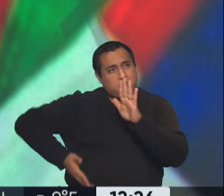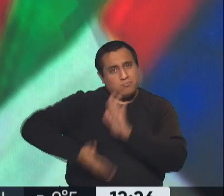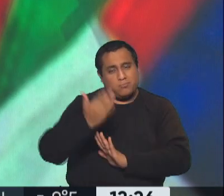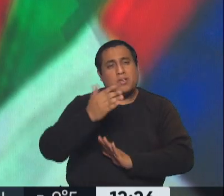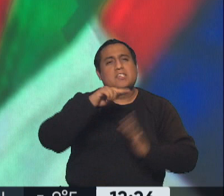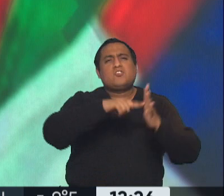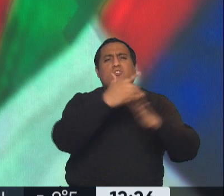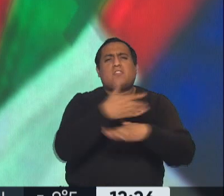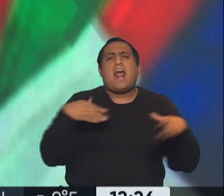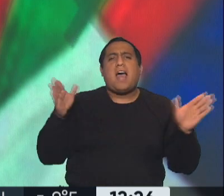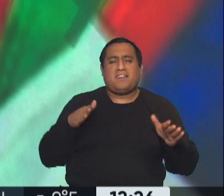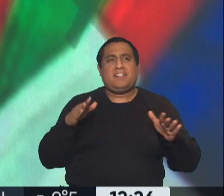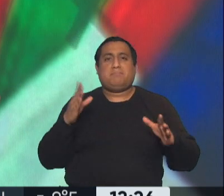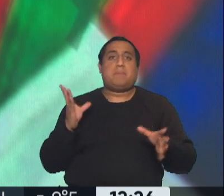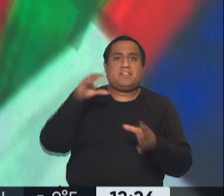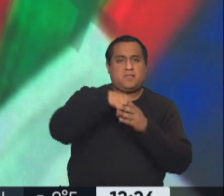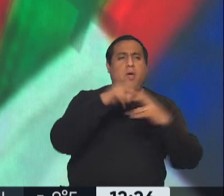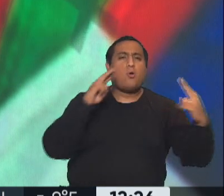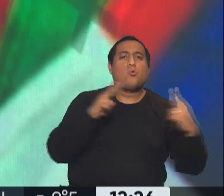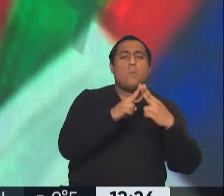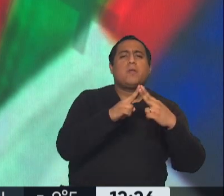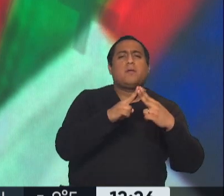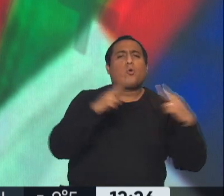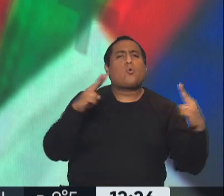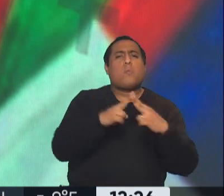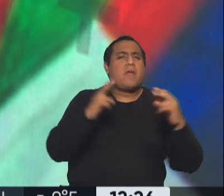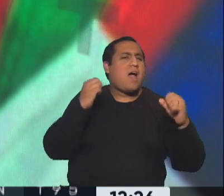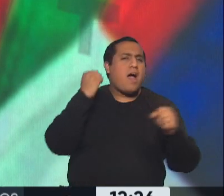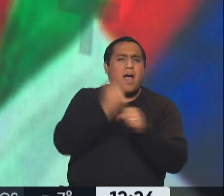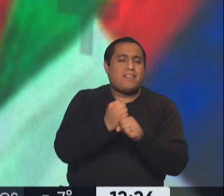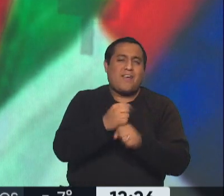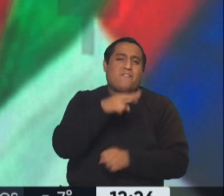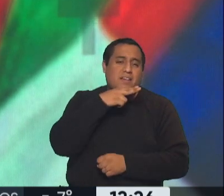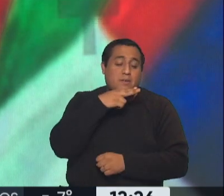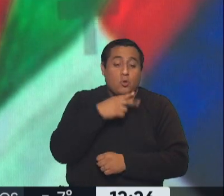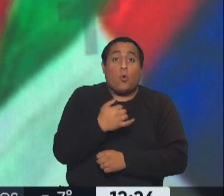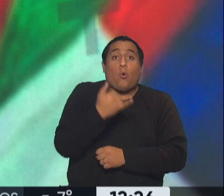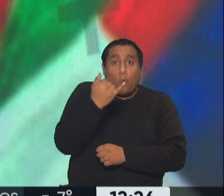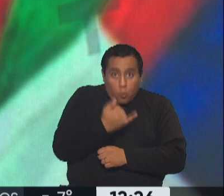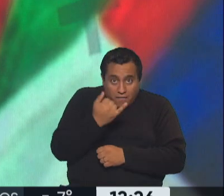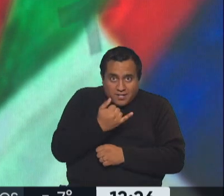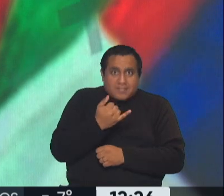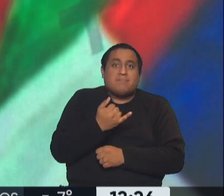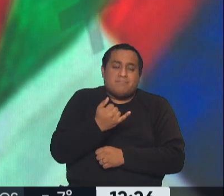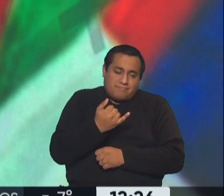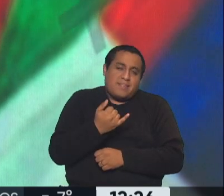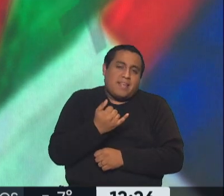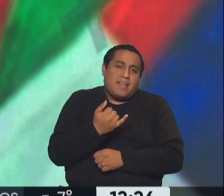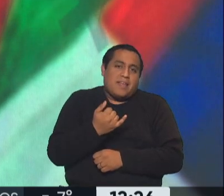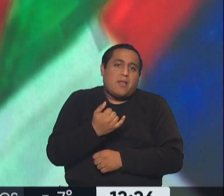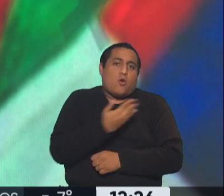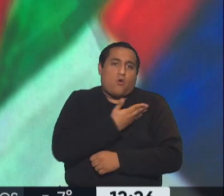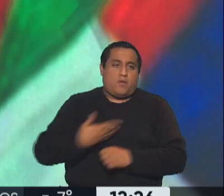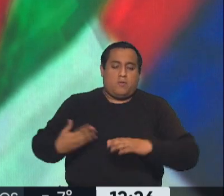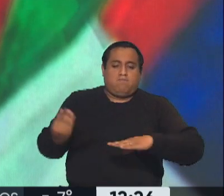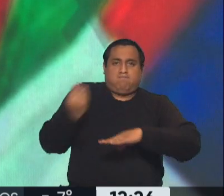participar de esta cumbre que se extenderá hasta el día viernes, el día jueves, hablará justamente el jefe de Estado argentino en la